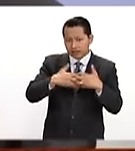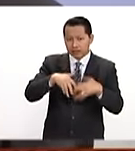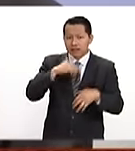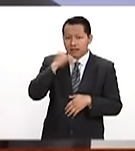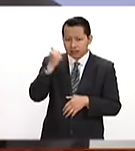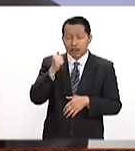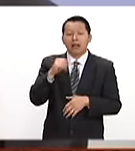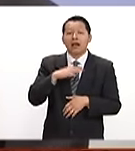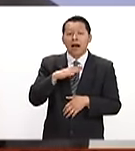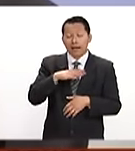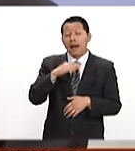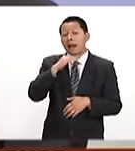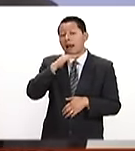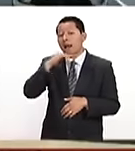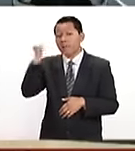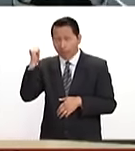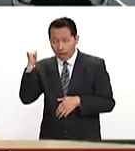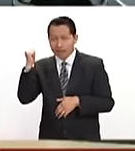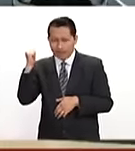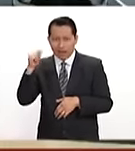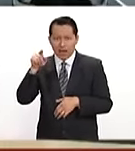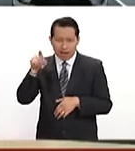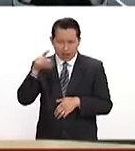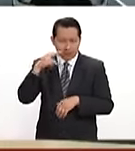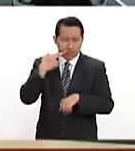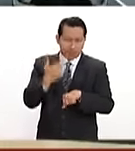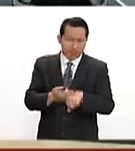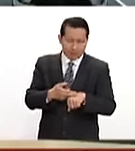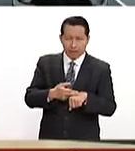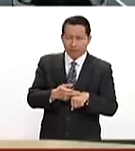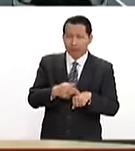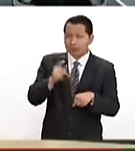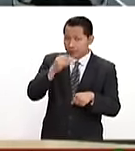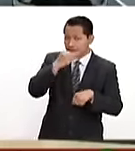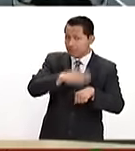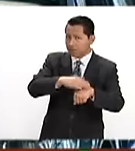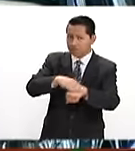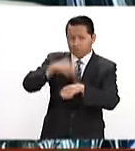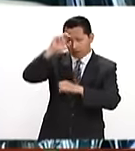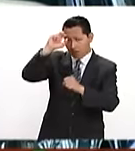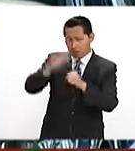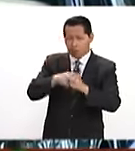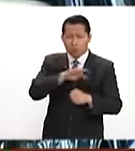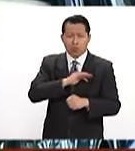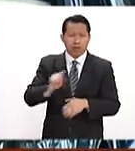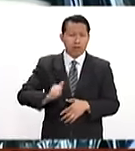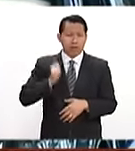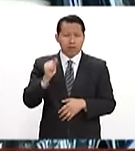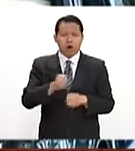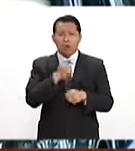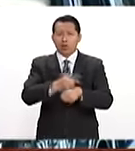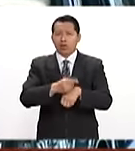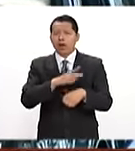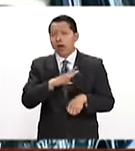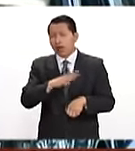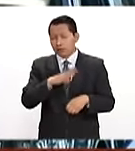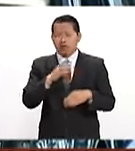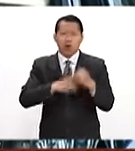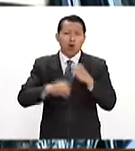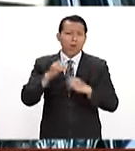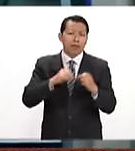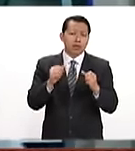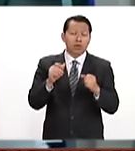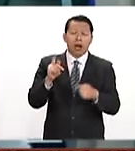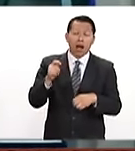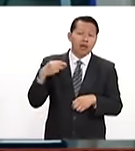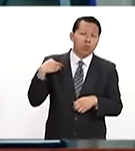el vicecanciller y ministro de Economía de Alemania, Sigmar Gabriel, afirmó que Europa podrá aprovechar las oportunidades comerciales que